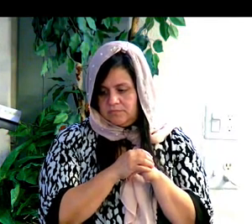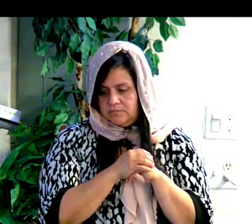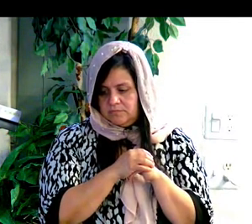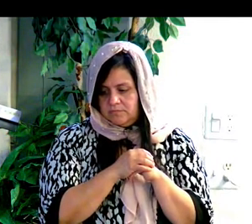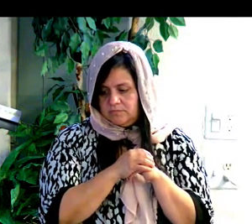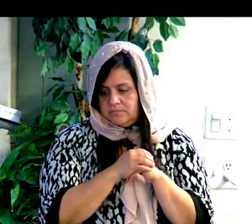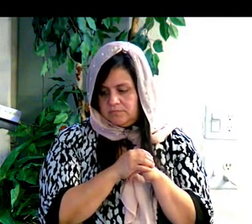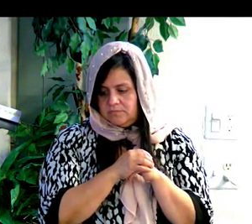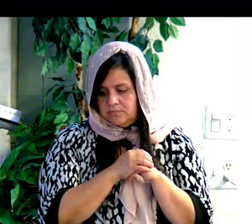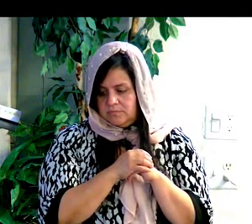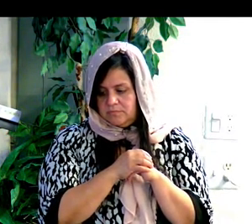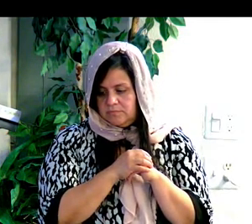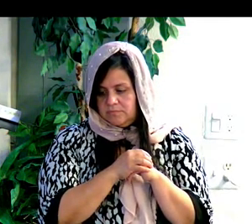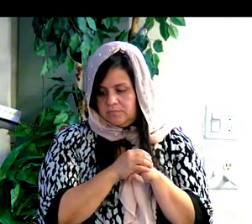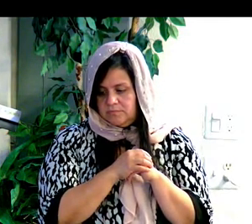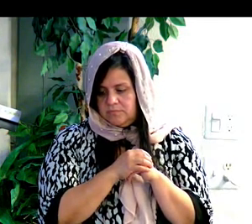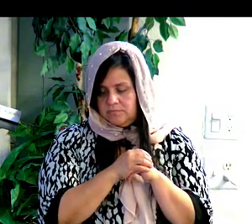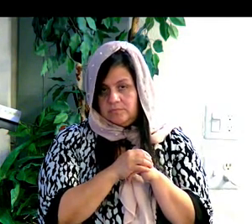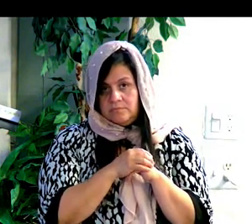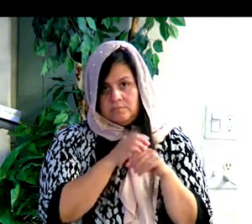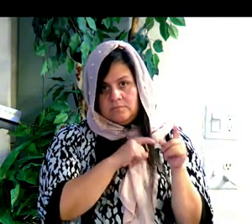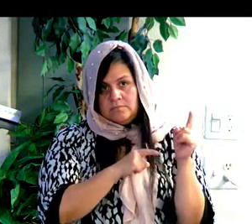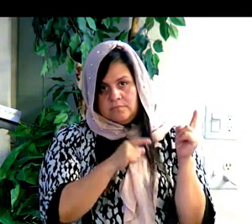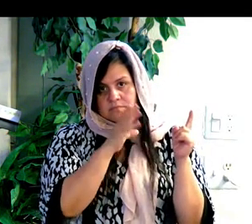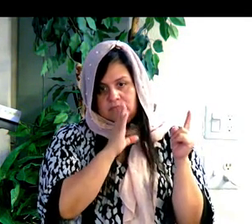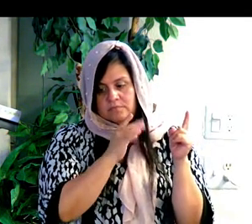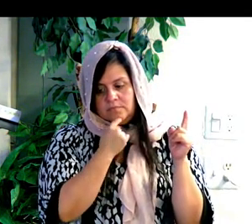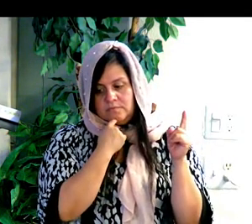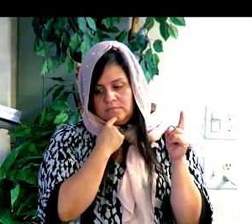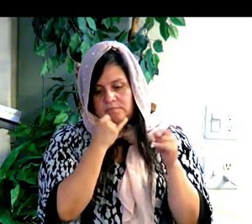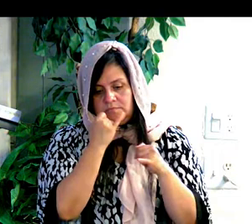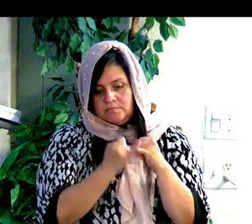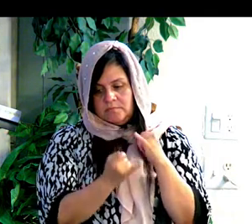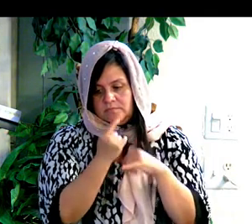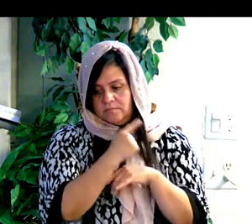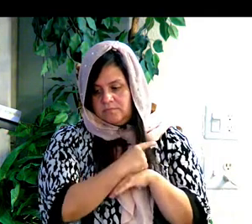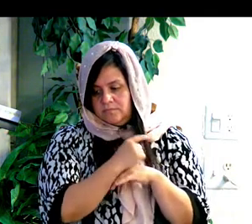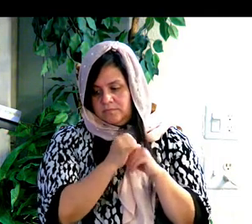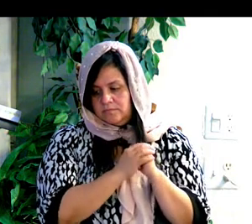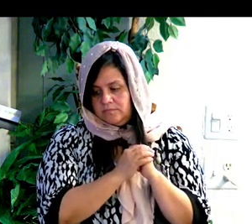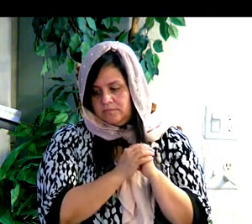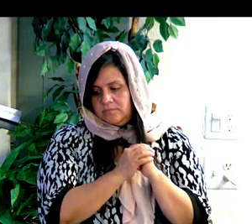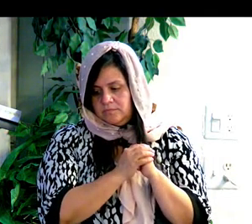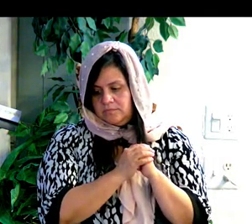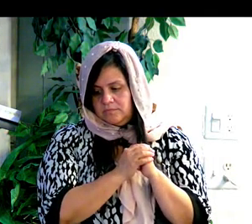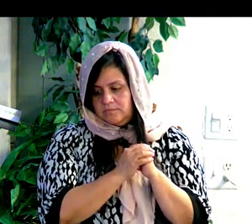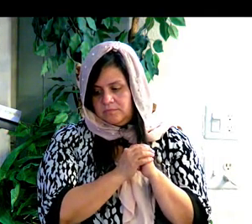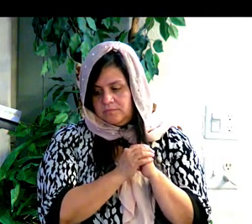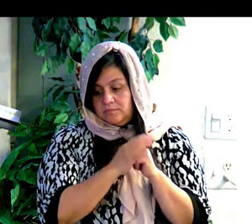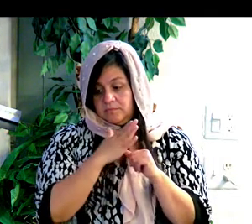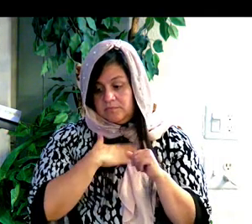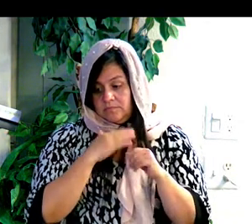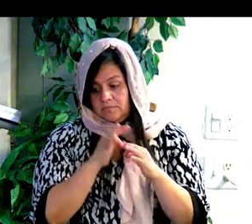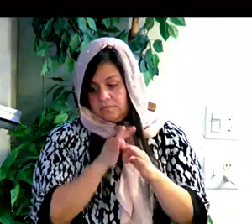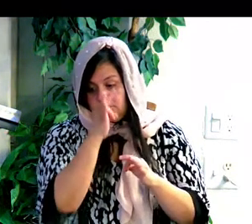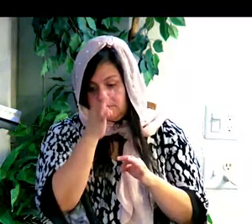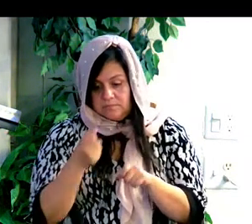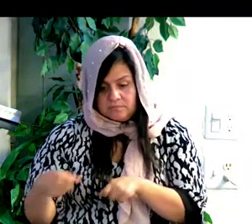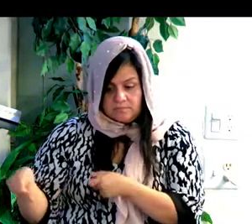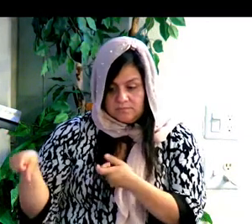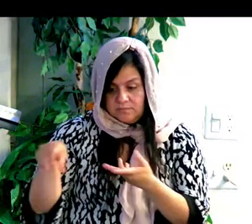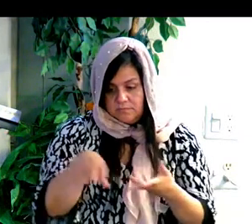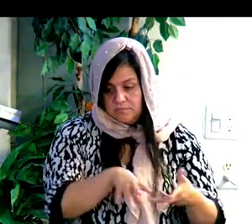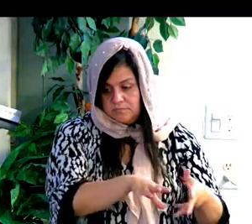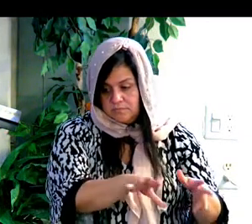profeta Joel. Adonai says in the last days, I will pour out from my spirit upon everyone. Your sons and your